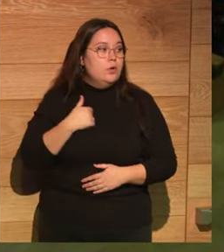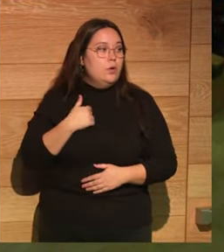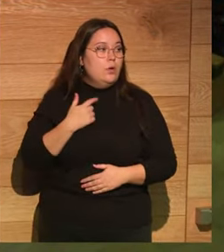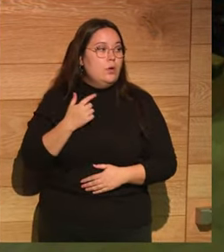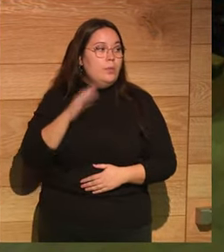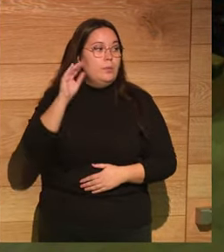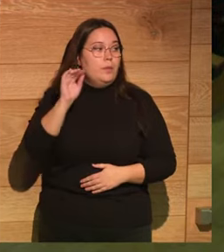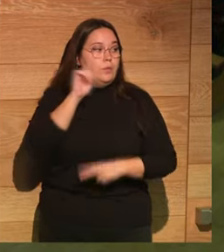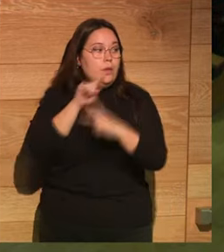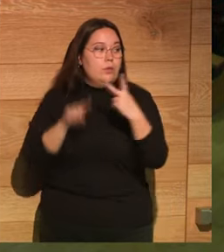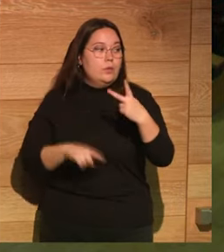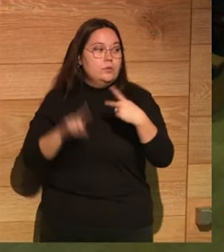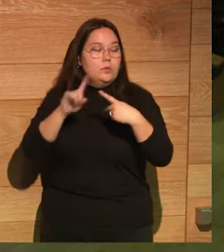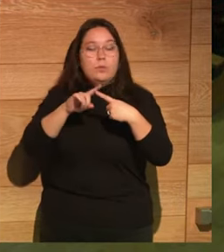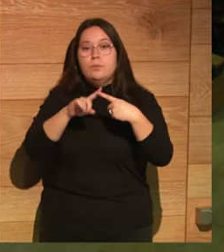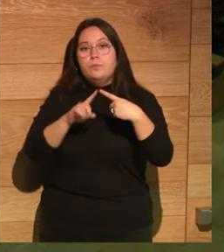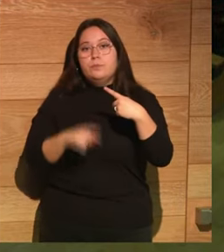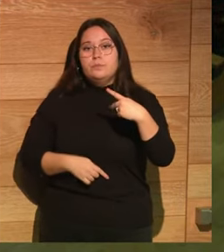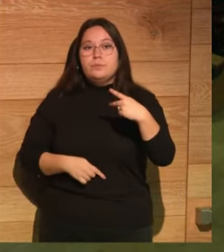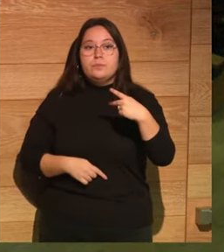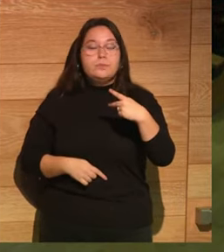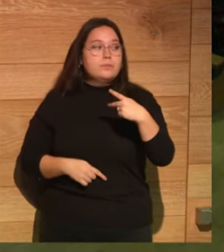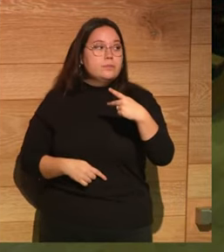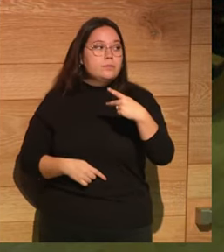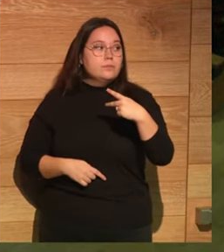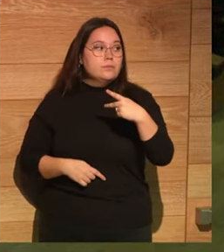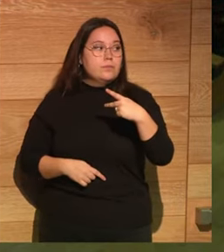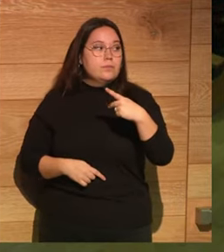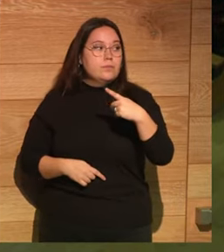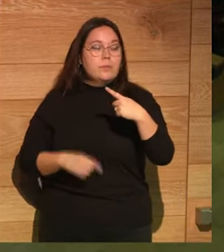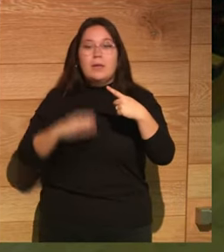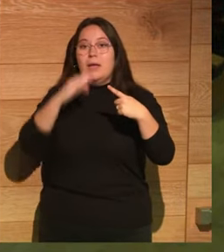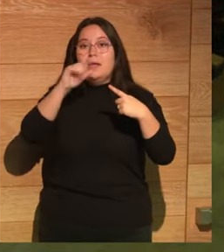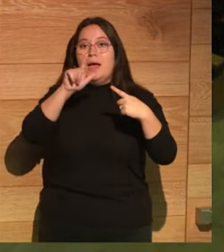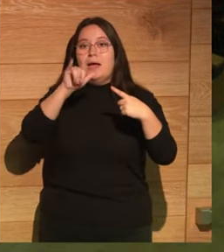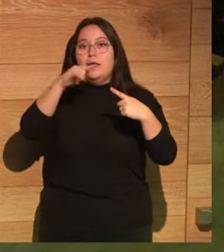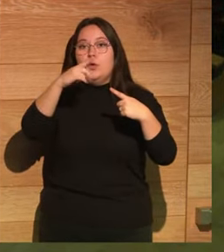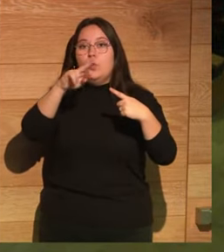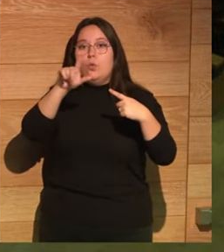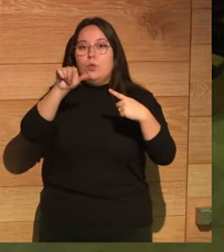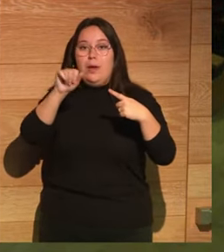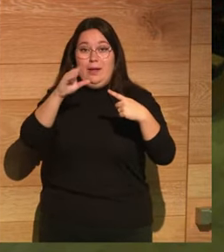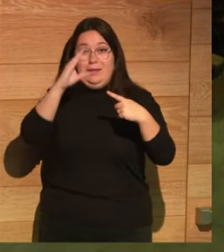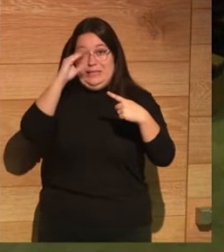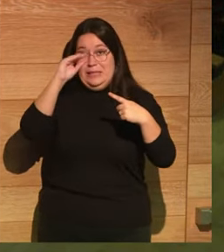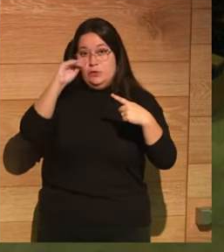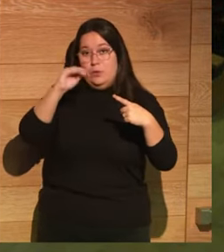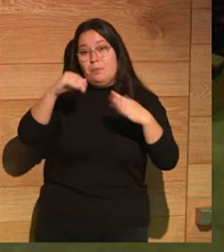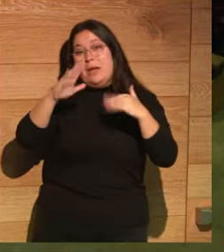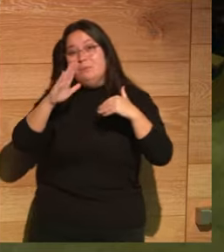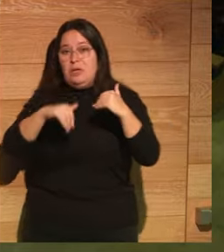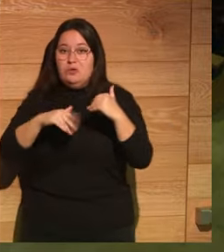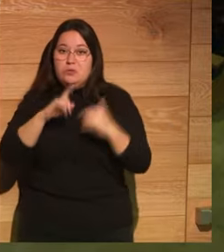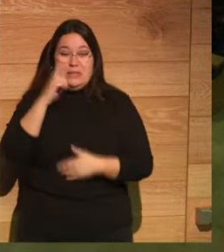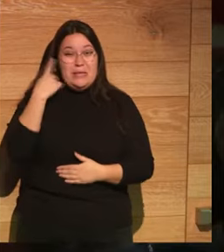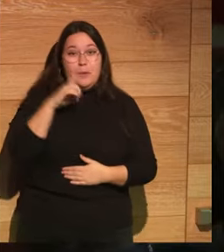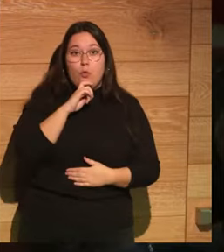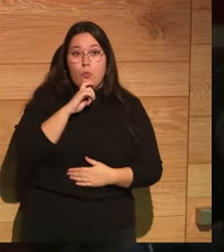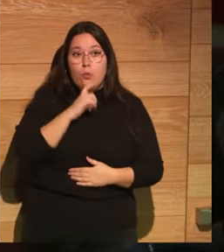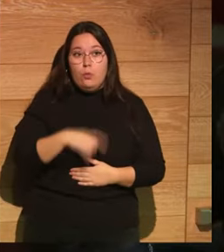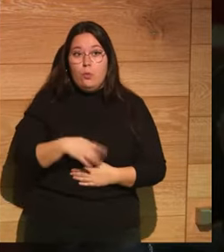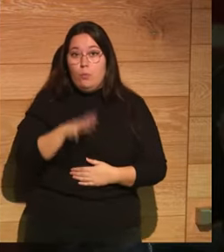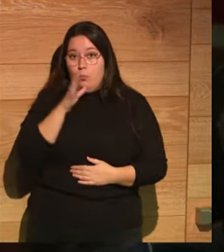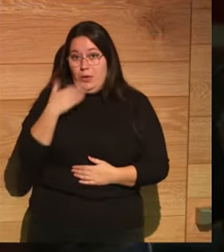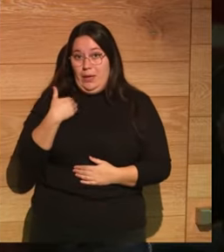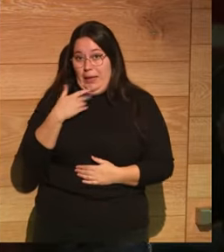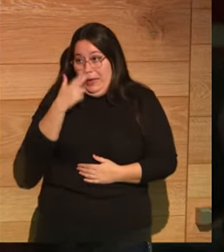preguntas una ¿cómo se sabe que Calígula era más listo o menos listo? pues que han